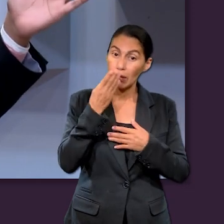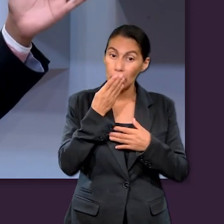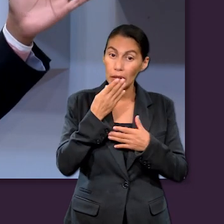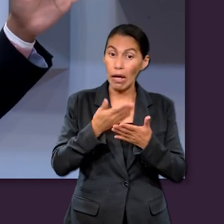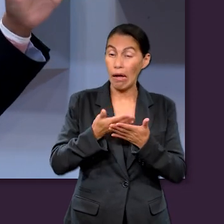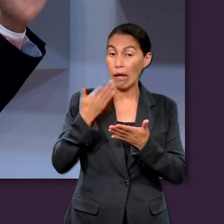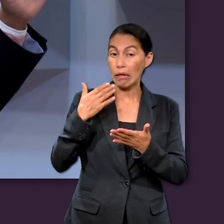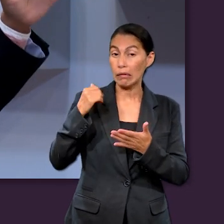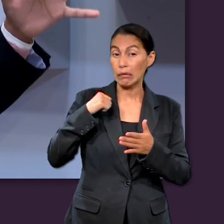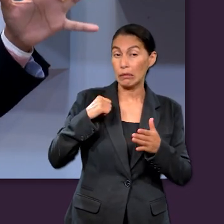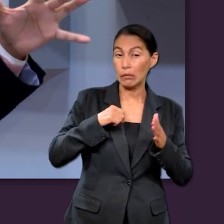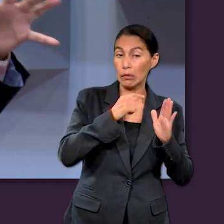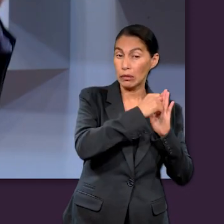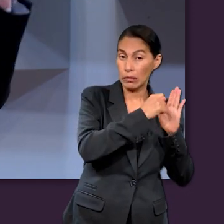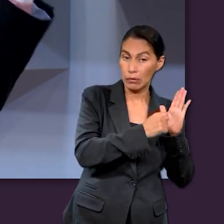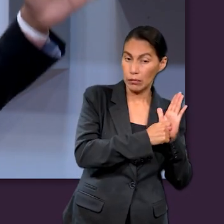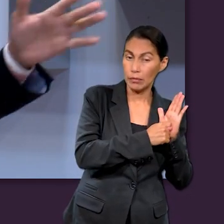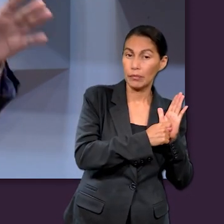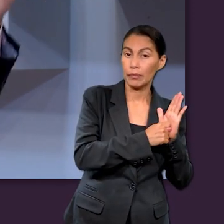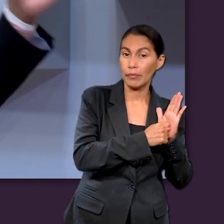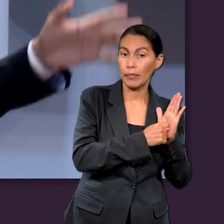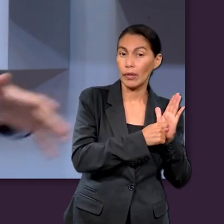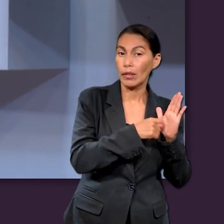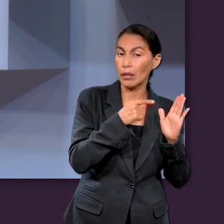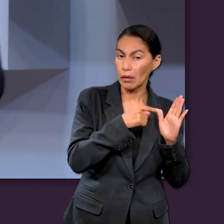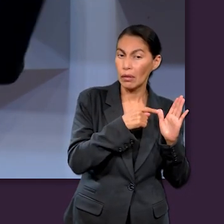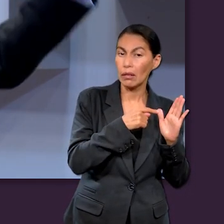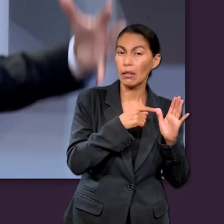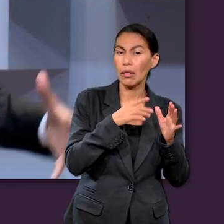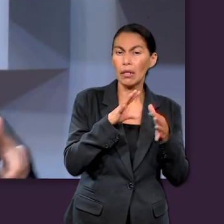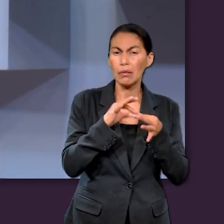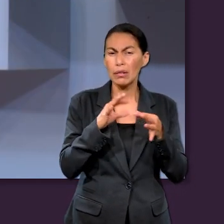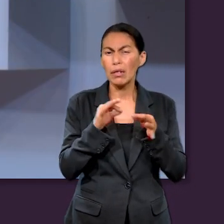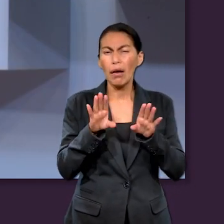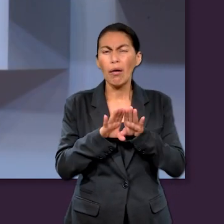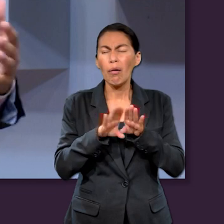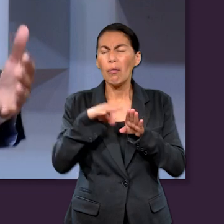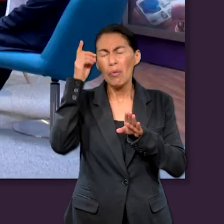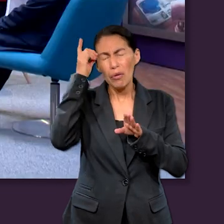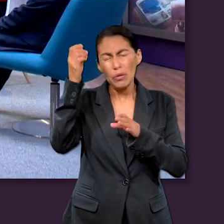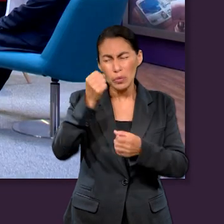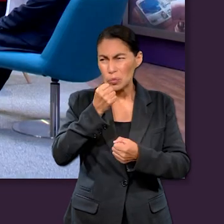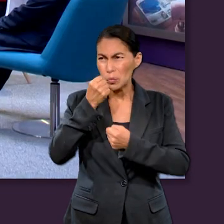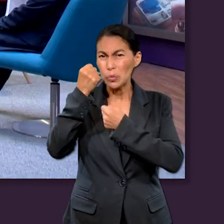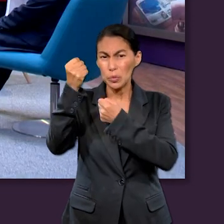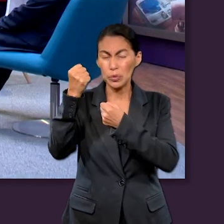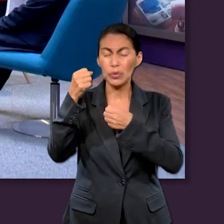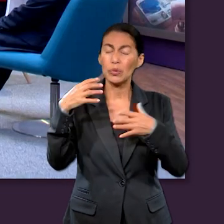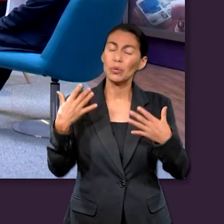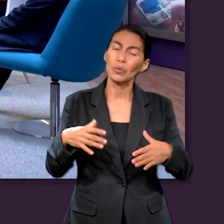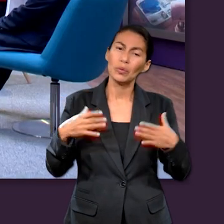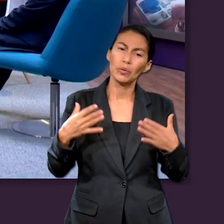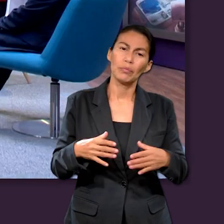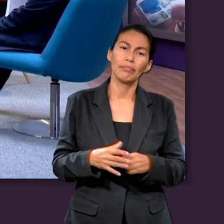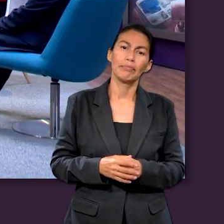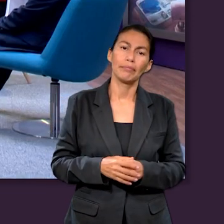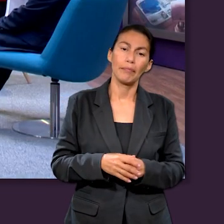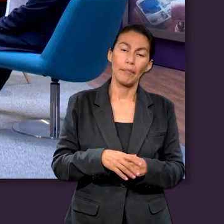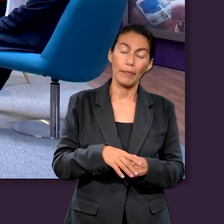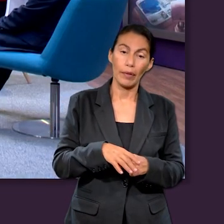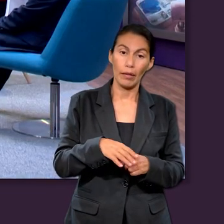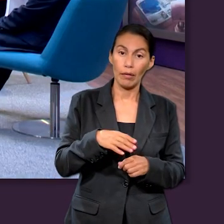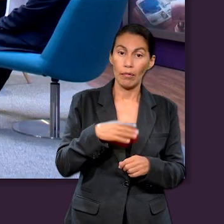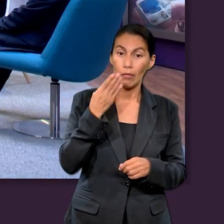idea, la Biblia en el Antiguo Testamento sigue expandiendo más y más acerca del